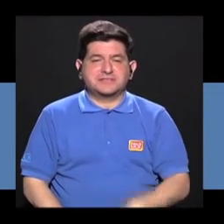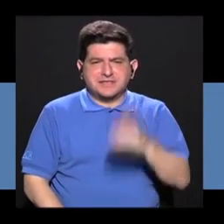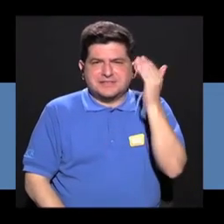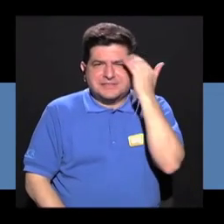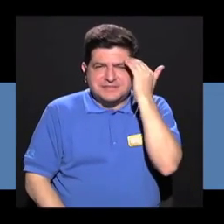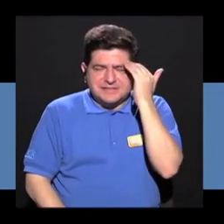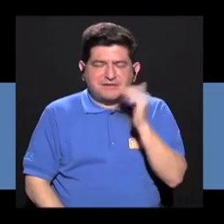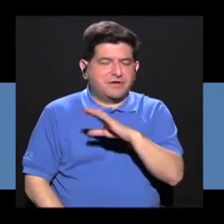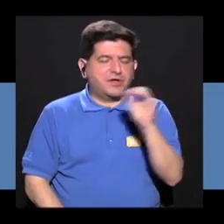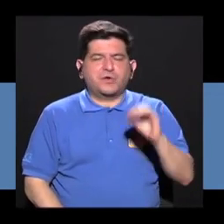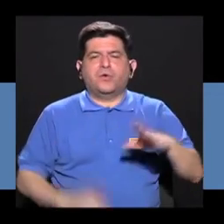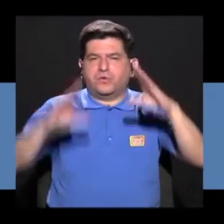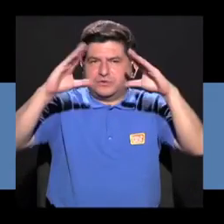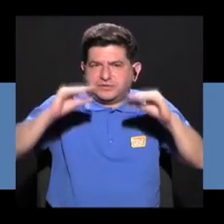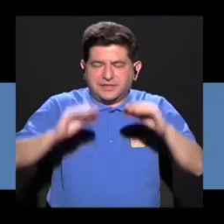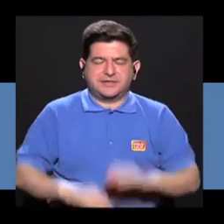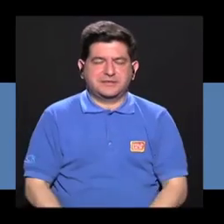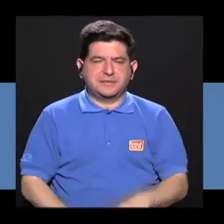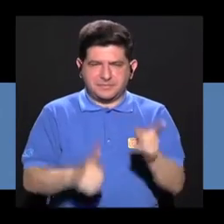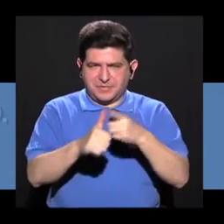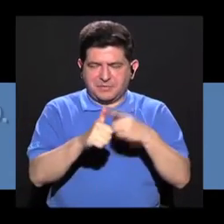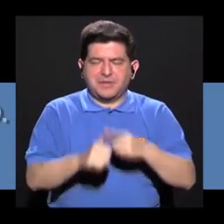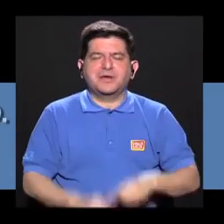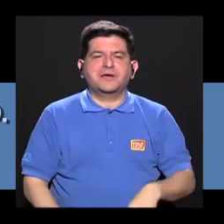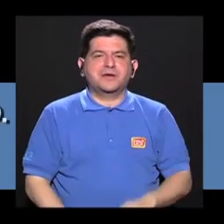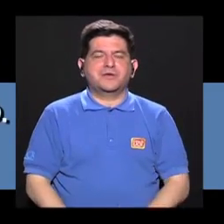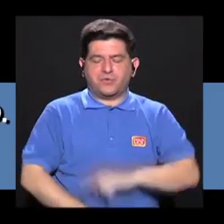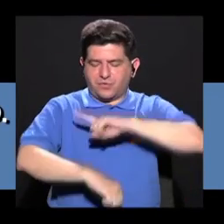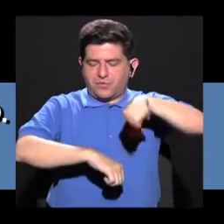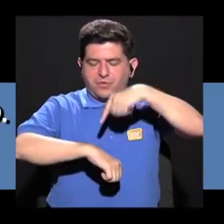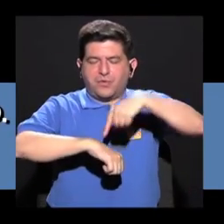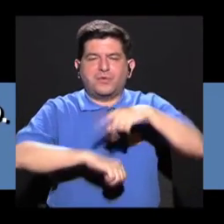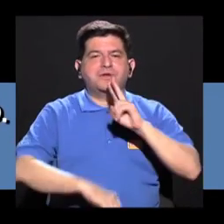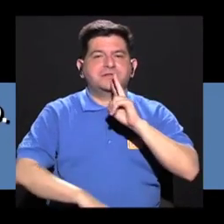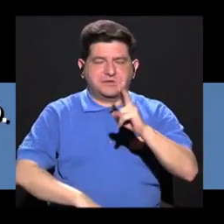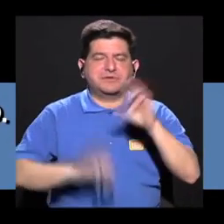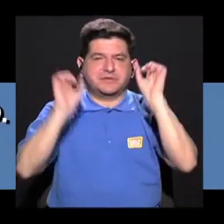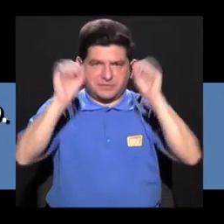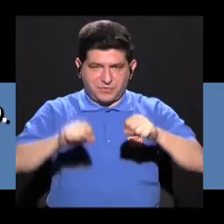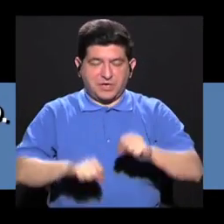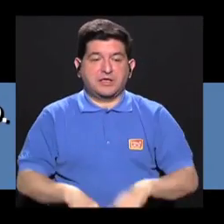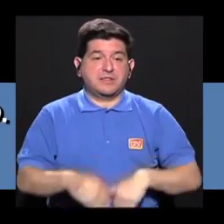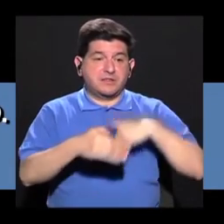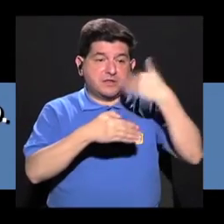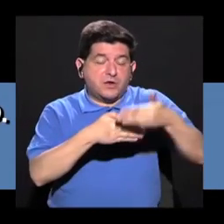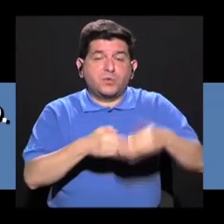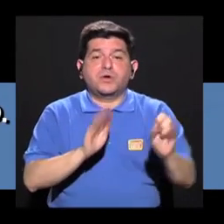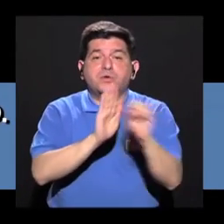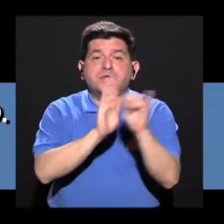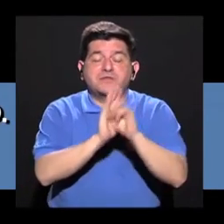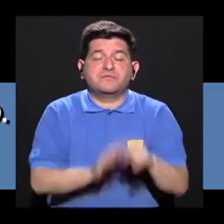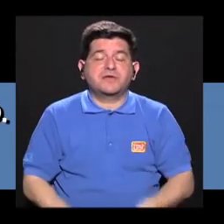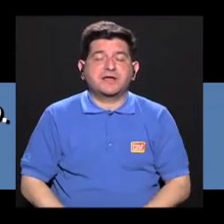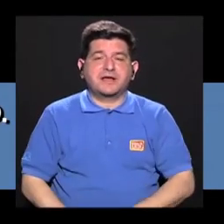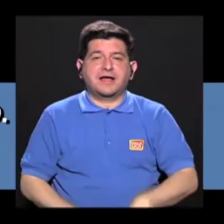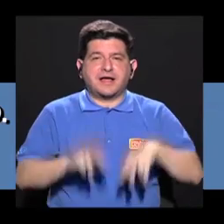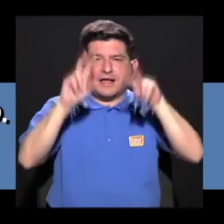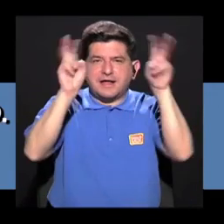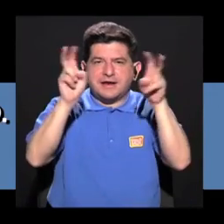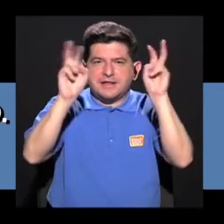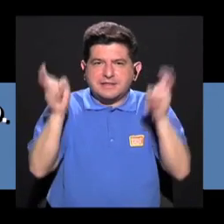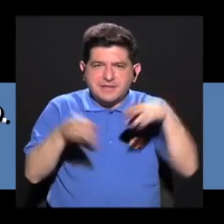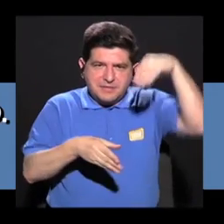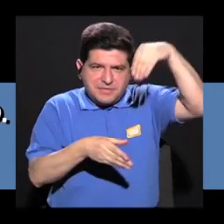que establecer cuáles son las horas reales, ¿verdad? El segundo paso es establecer qué materias o identificar qué